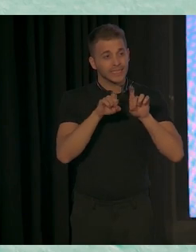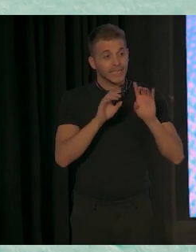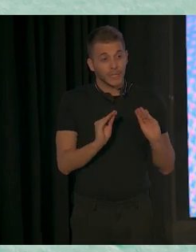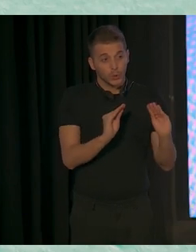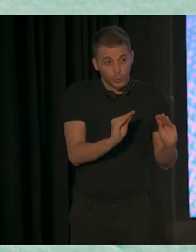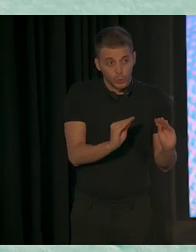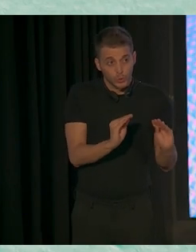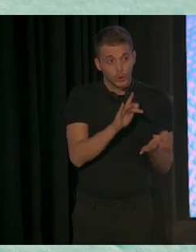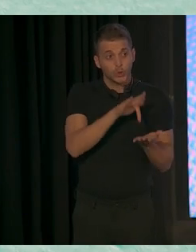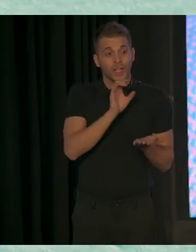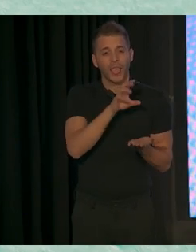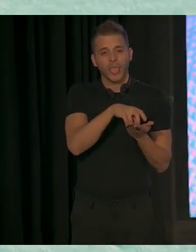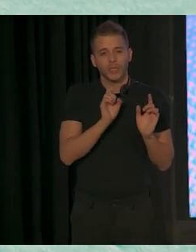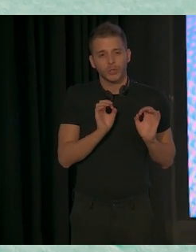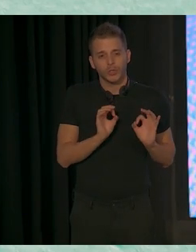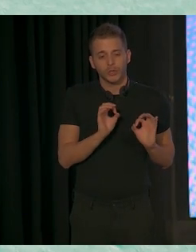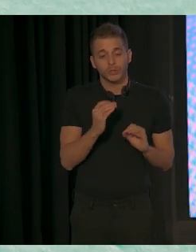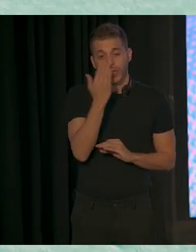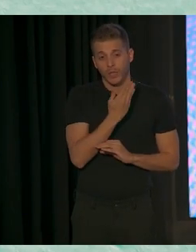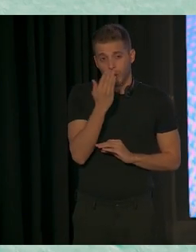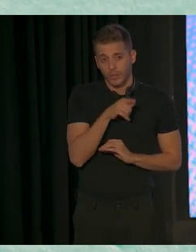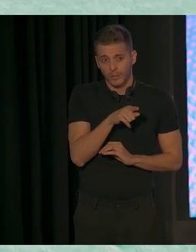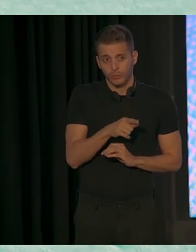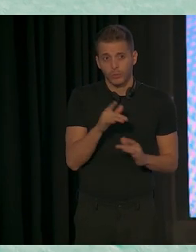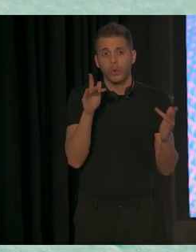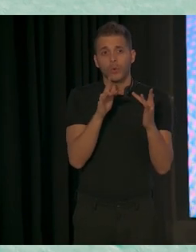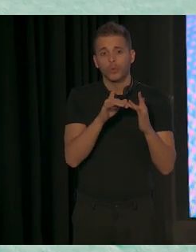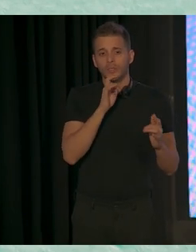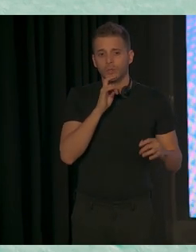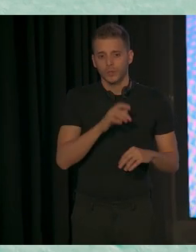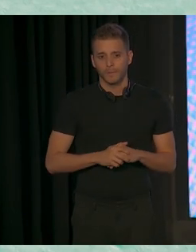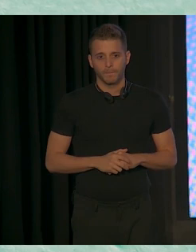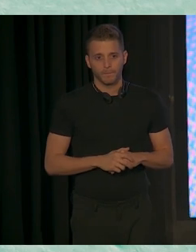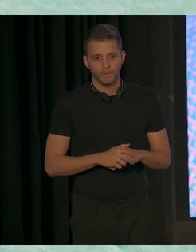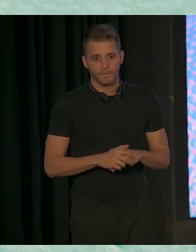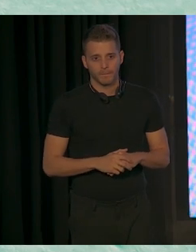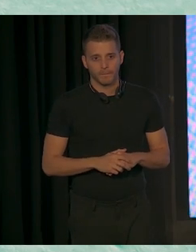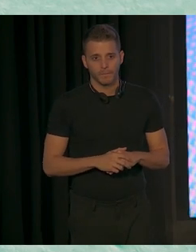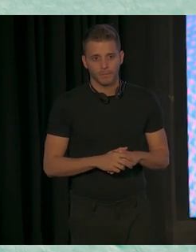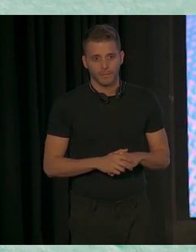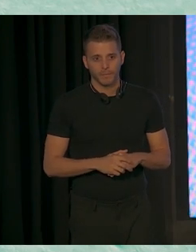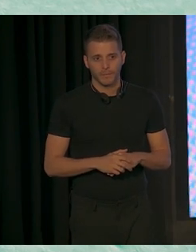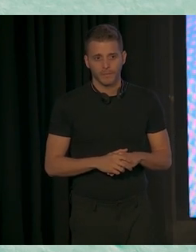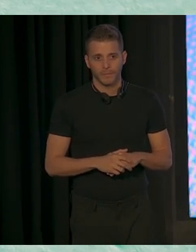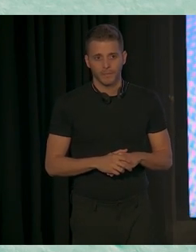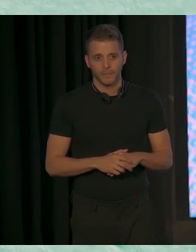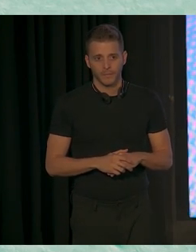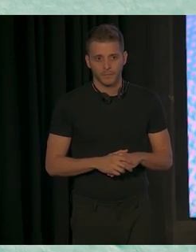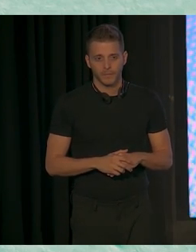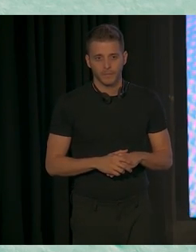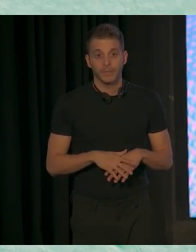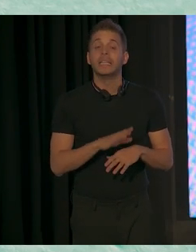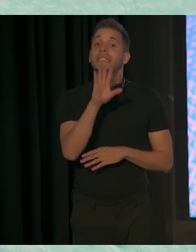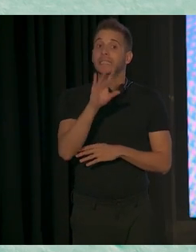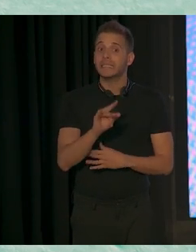los centros educativos. ¿Cuál es la colaboración que tenéis establecida con las escuelas? escuelas. Sí. Como